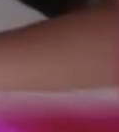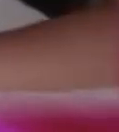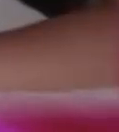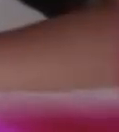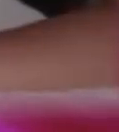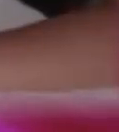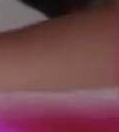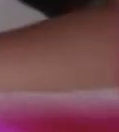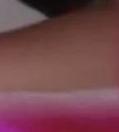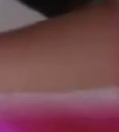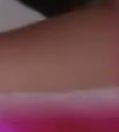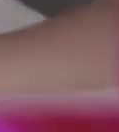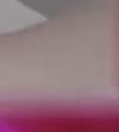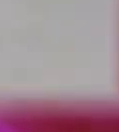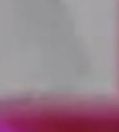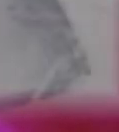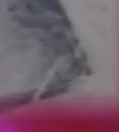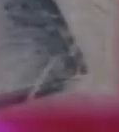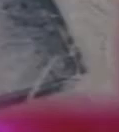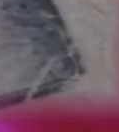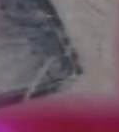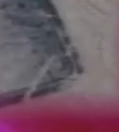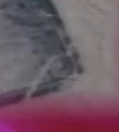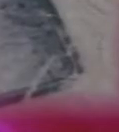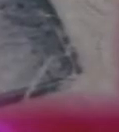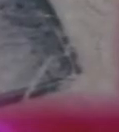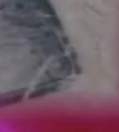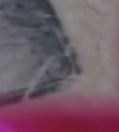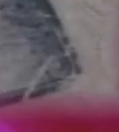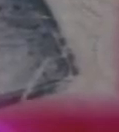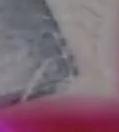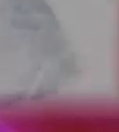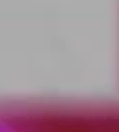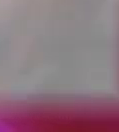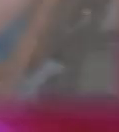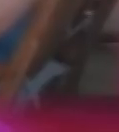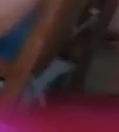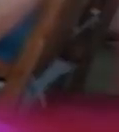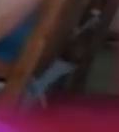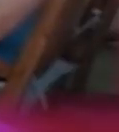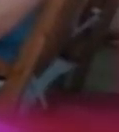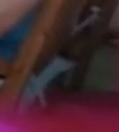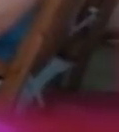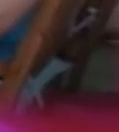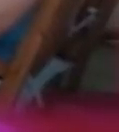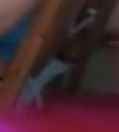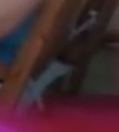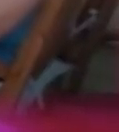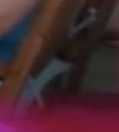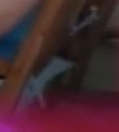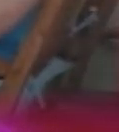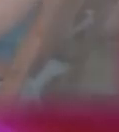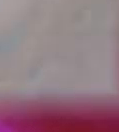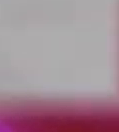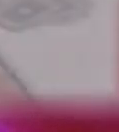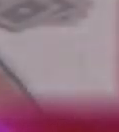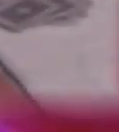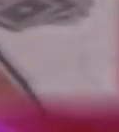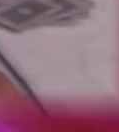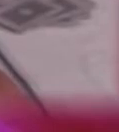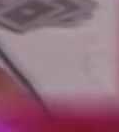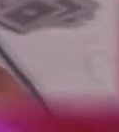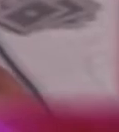soy obediente a mis padres y aprovecho el tiempo para estudiar también es una oportunidad para pasar tiempo con mi